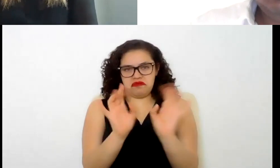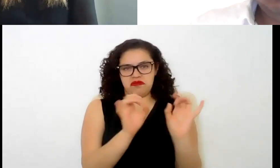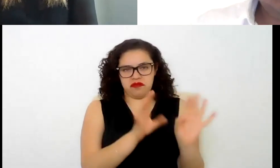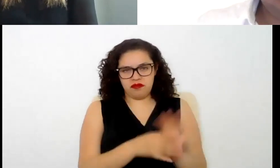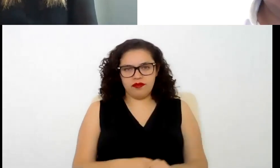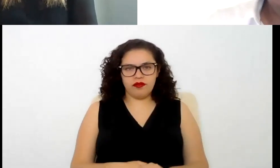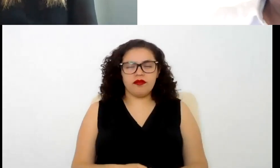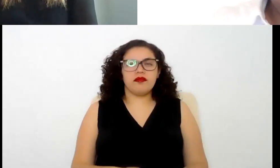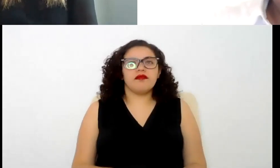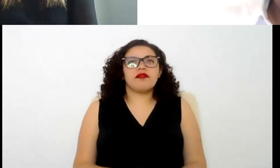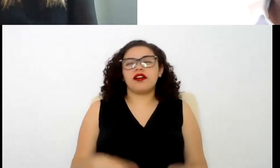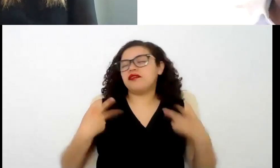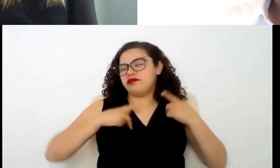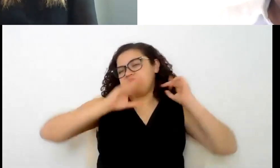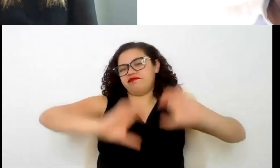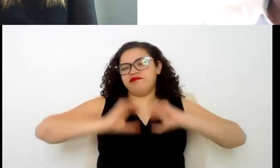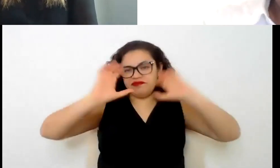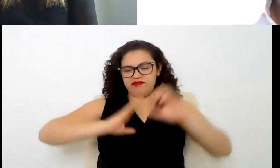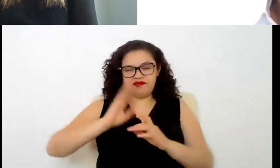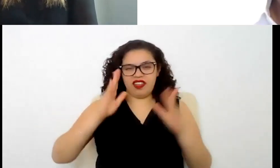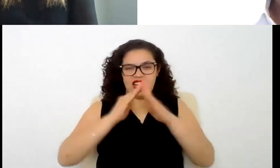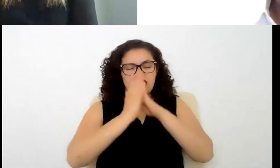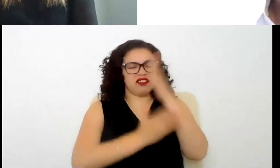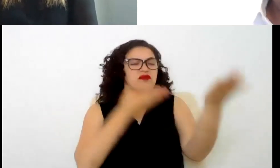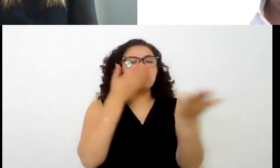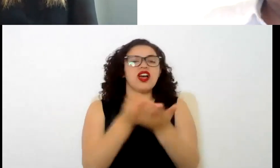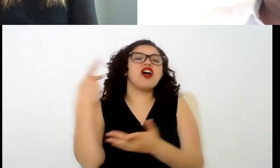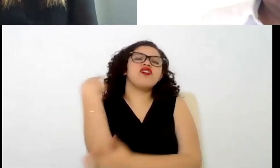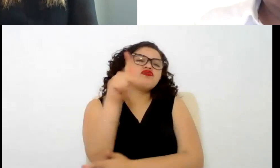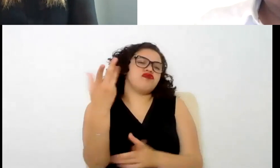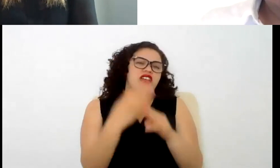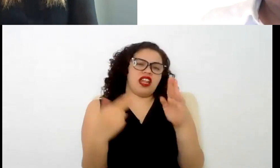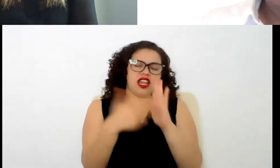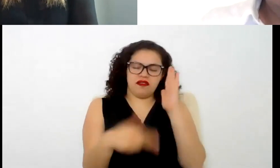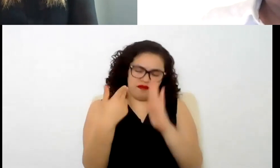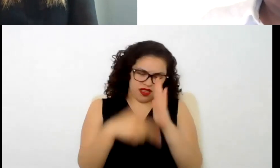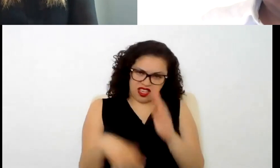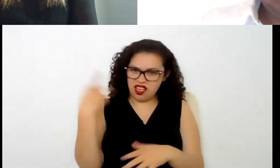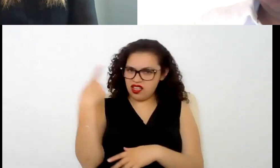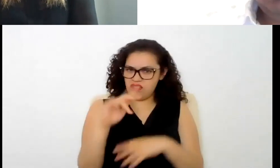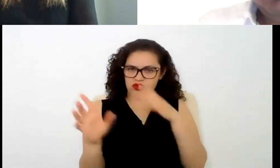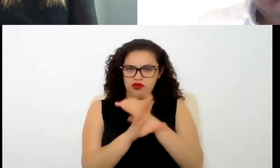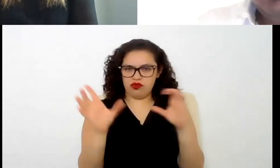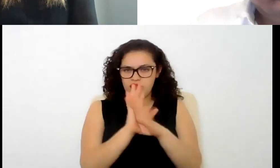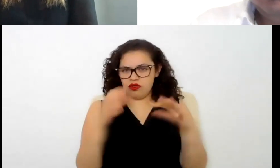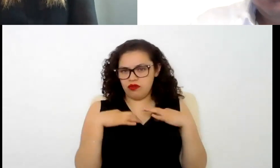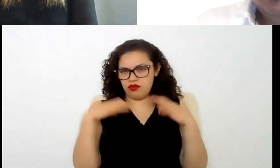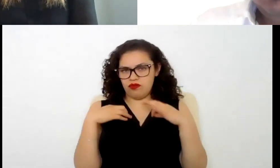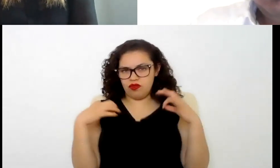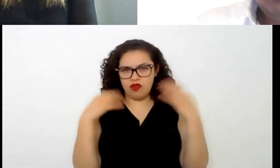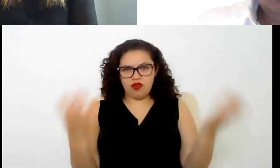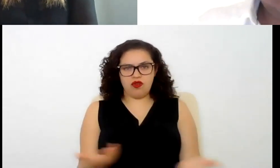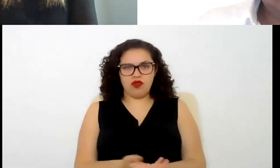el cuidador va al domicilio pues con sus propias herramientas con su propio uniforme nosotros no le